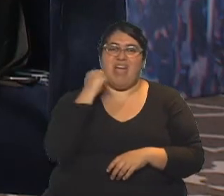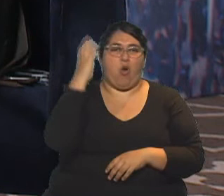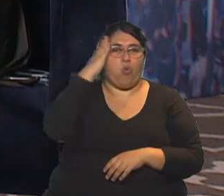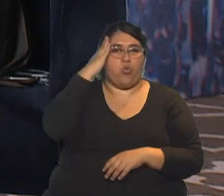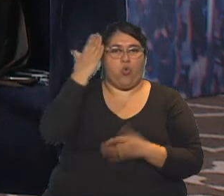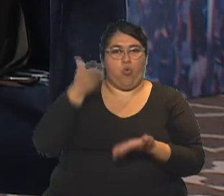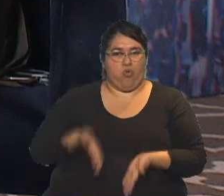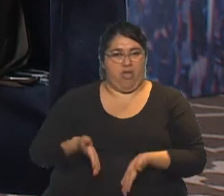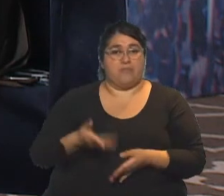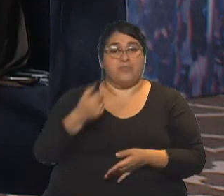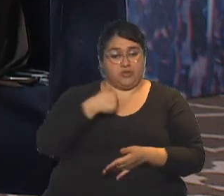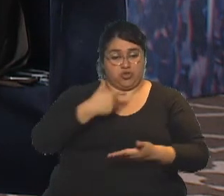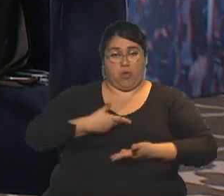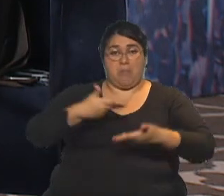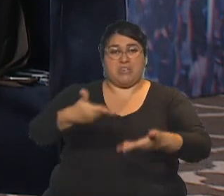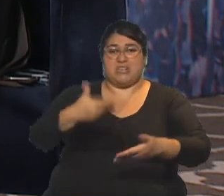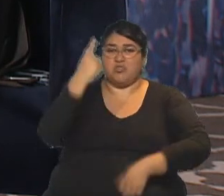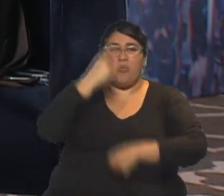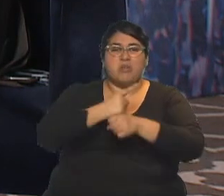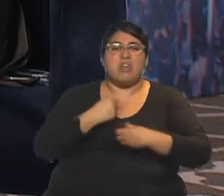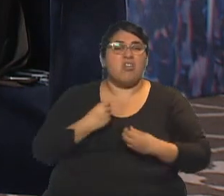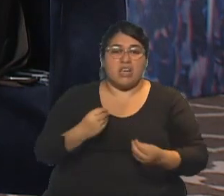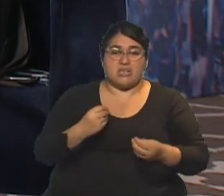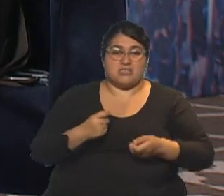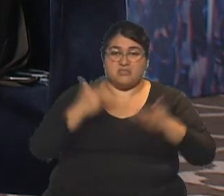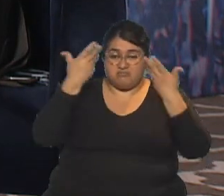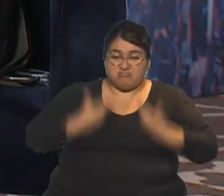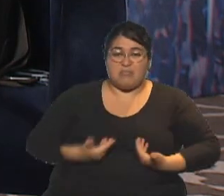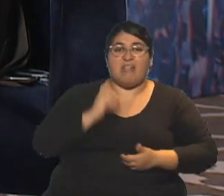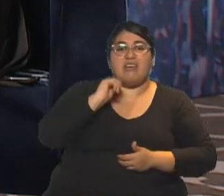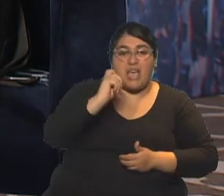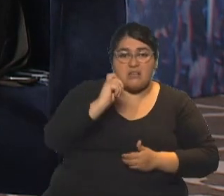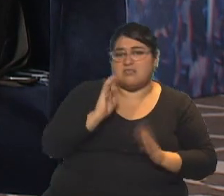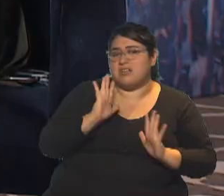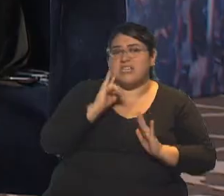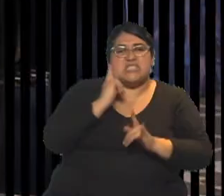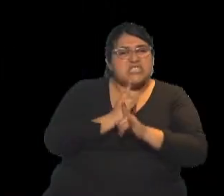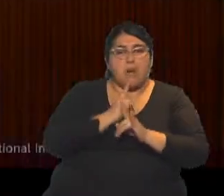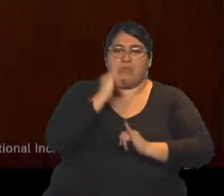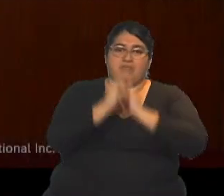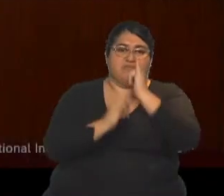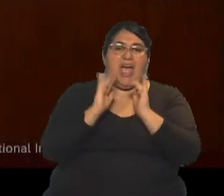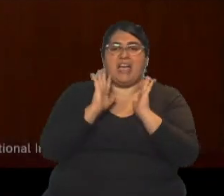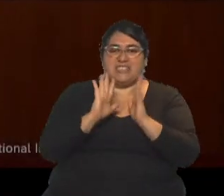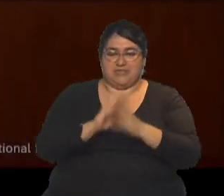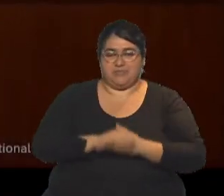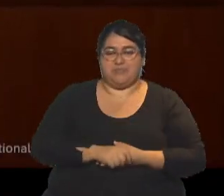yo cuando me tengo que presentar, ¿qué hago? ¿Quién soy? Y es eso lo que me representa. Lo volvería a hacer mil veces.